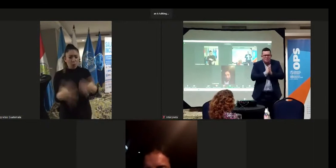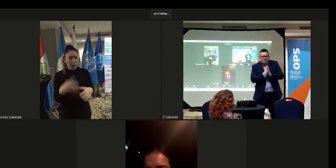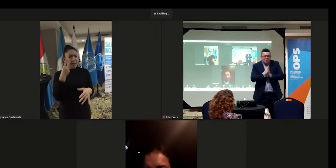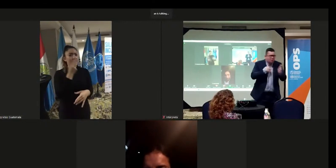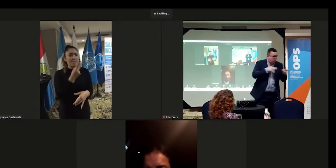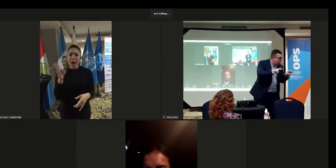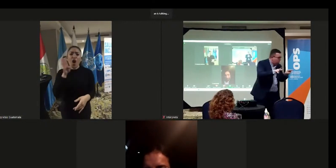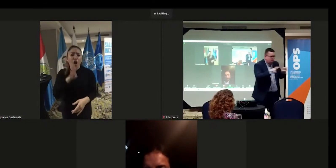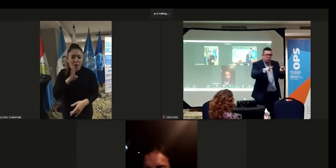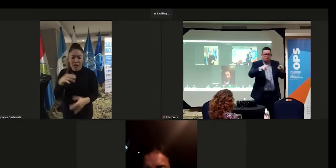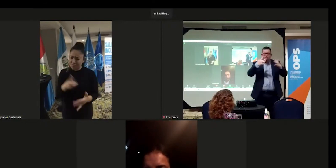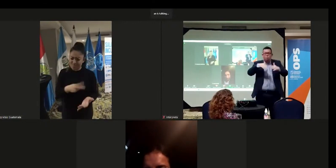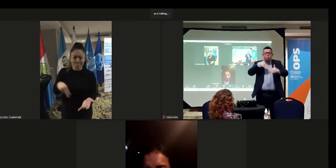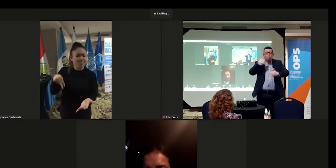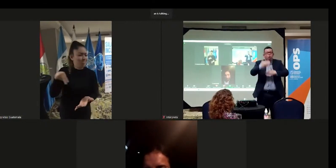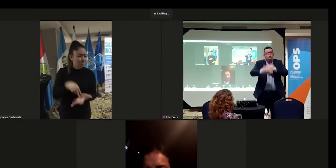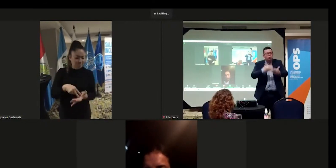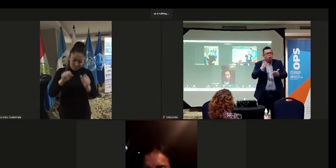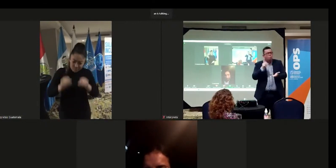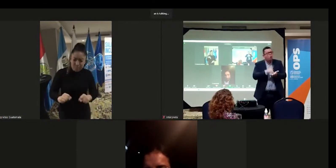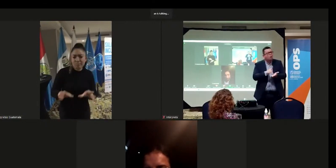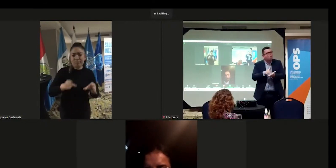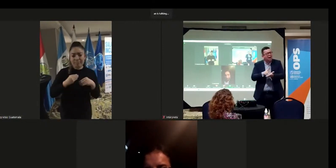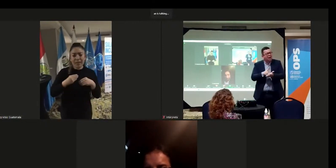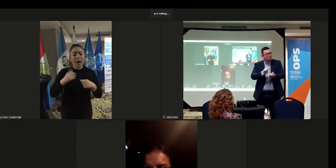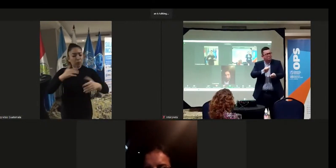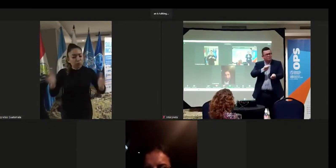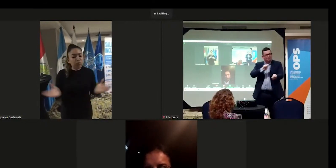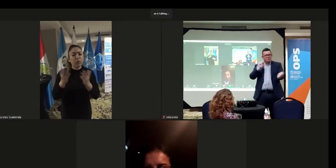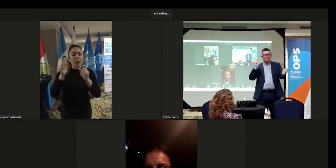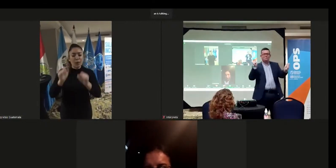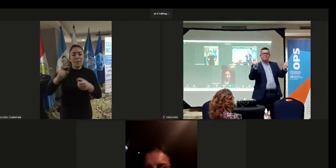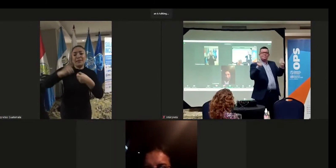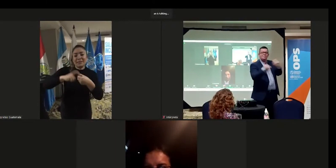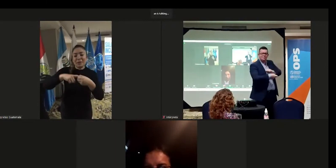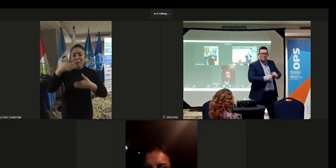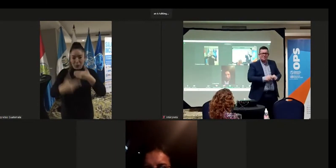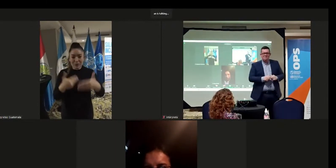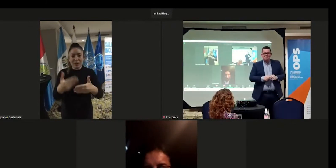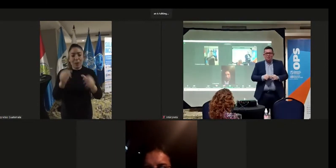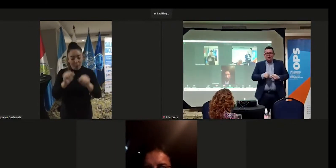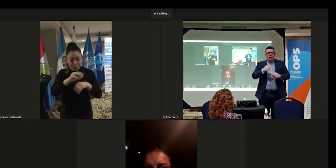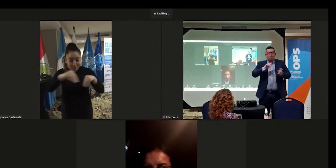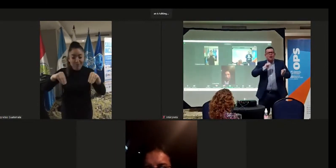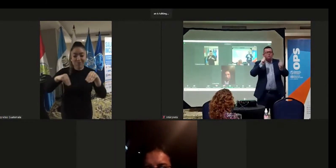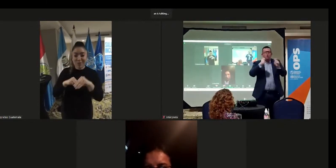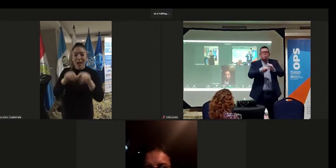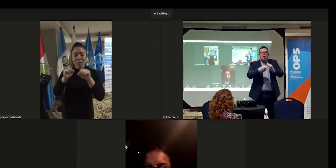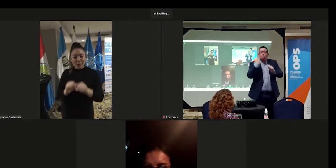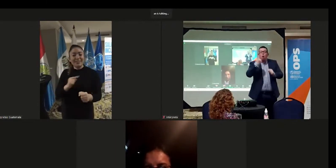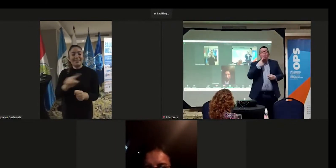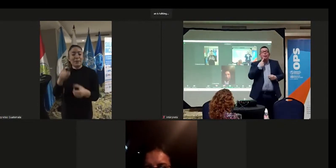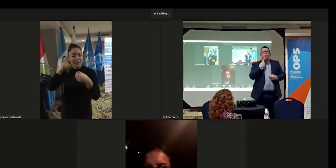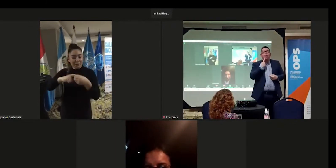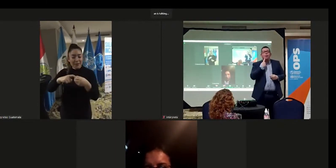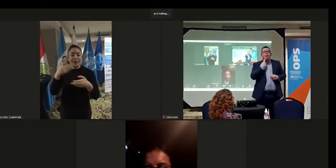jóvenes que se levantan y están dispuestos y motivados a participar en los procesos, y a transformar, a ser participantes en las